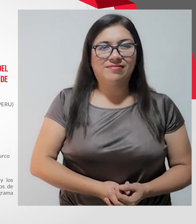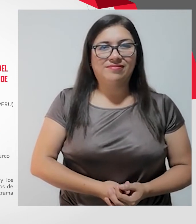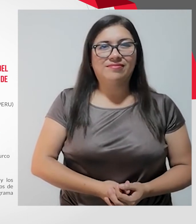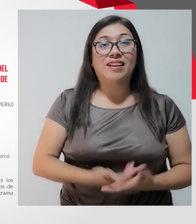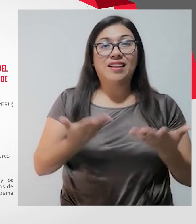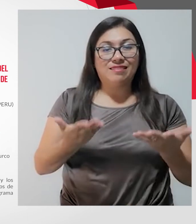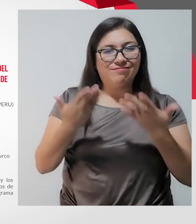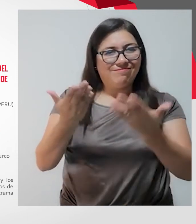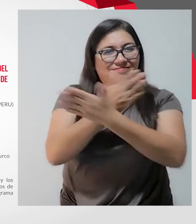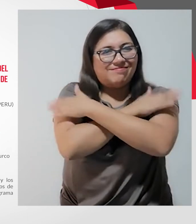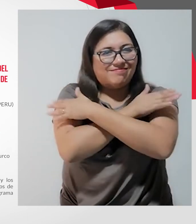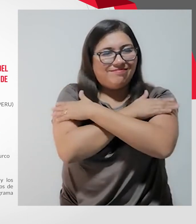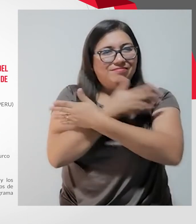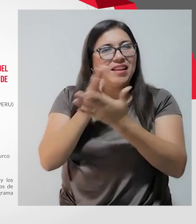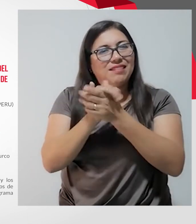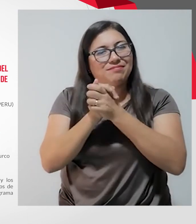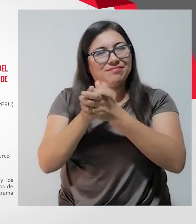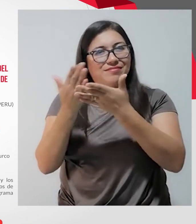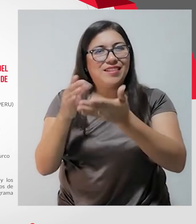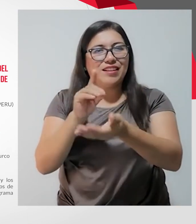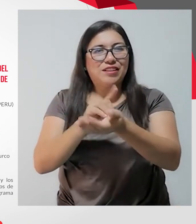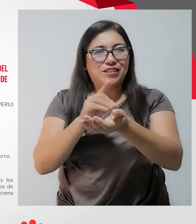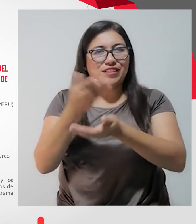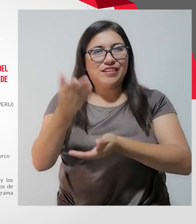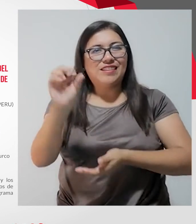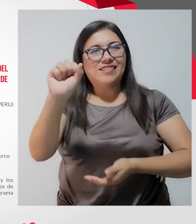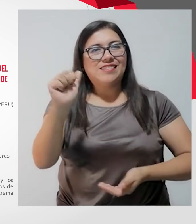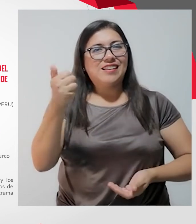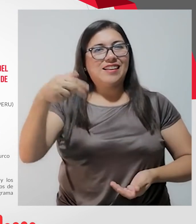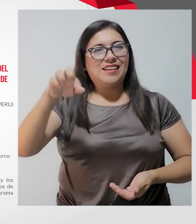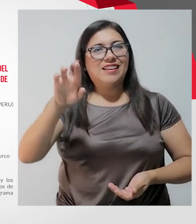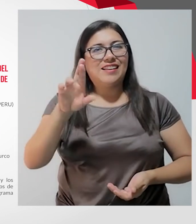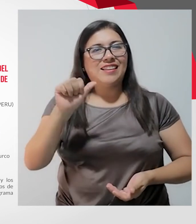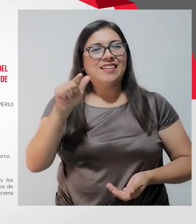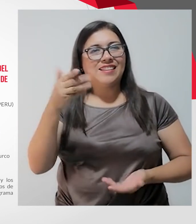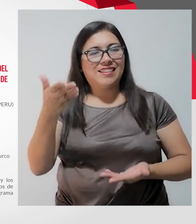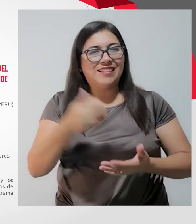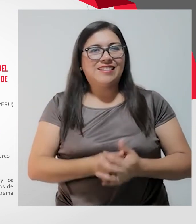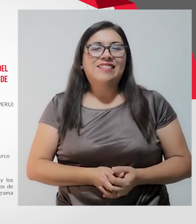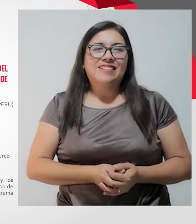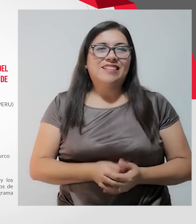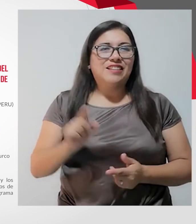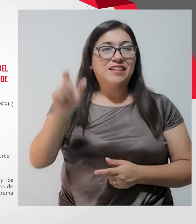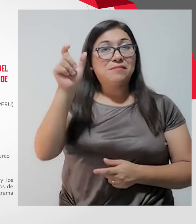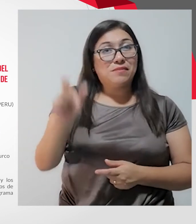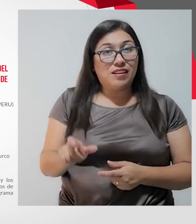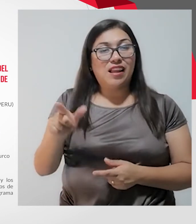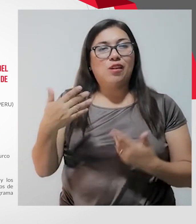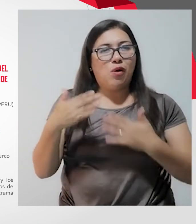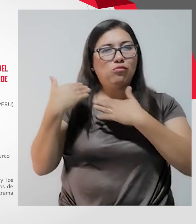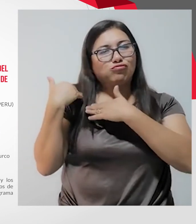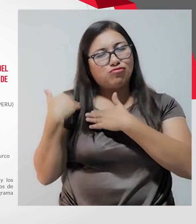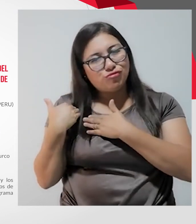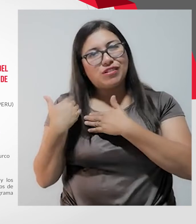Un abrazo grande para nuestra amiga la doctora Sandra Esquivel de Combe. Una persona muy